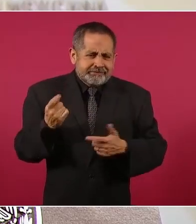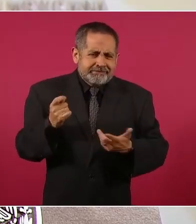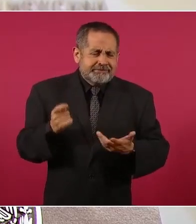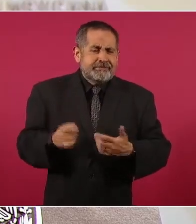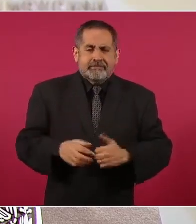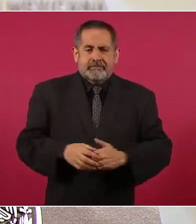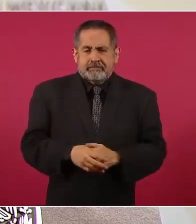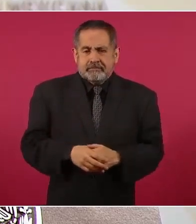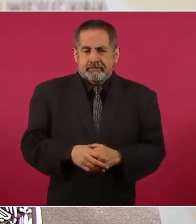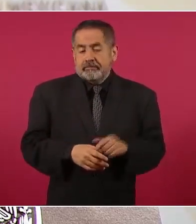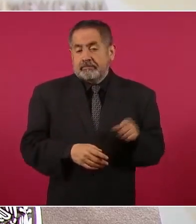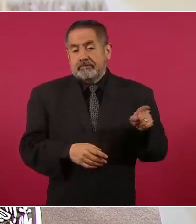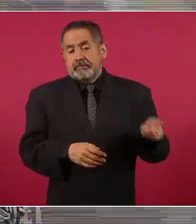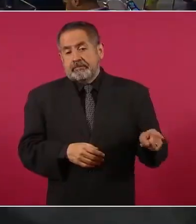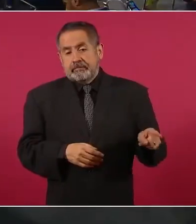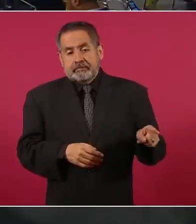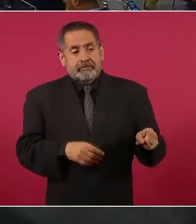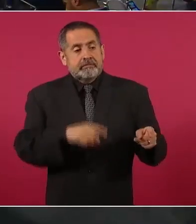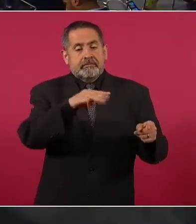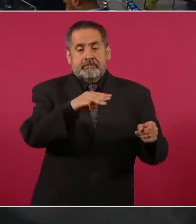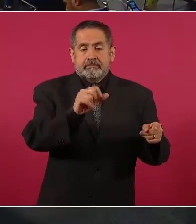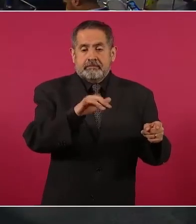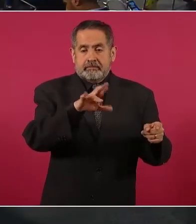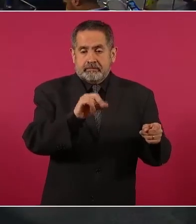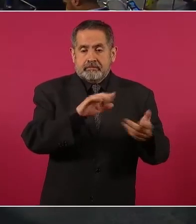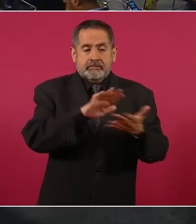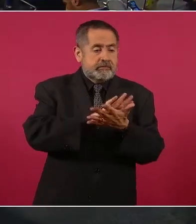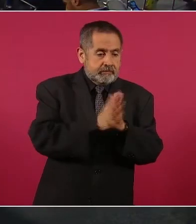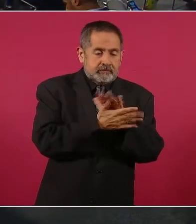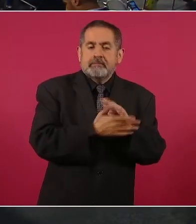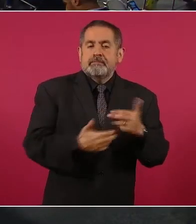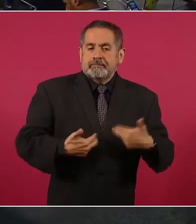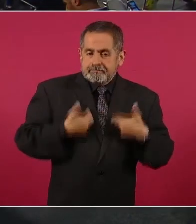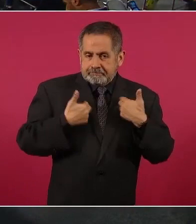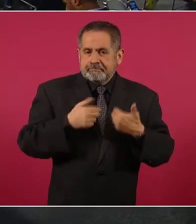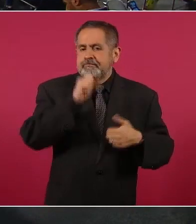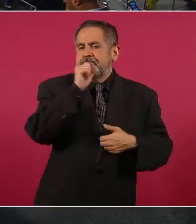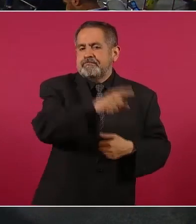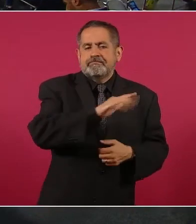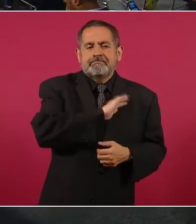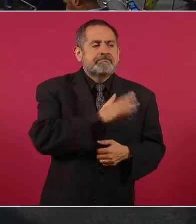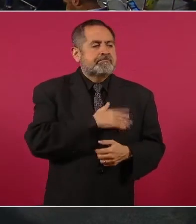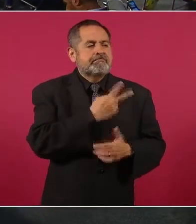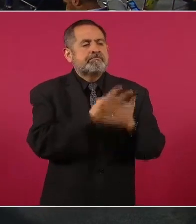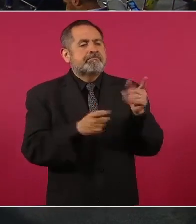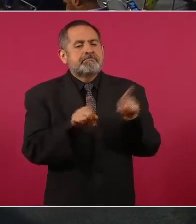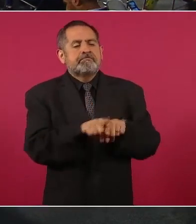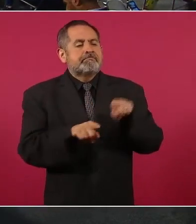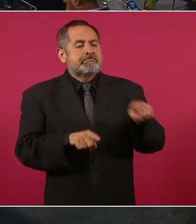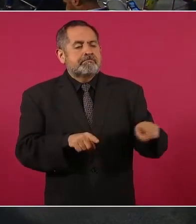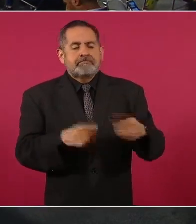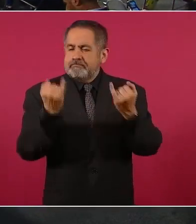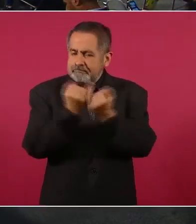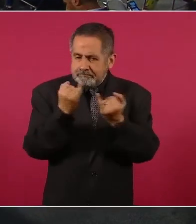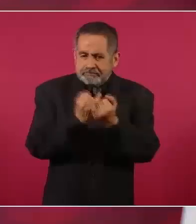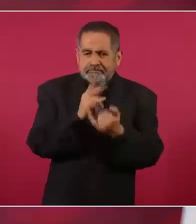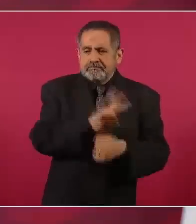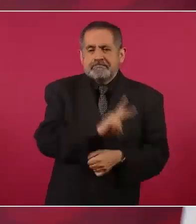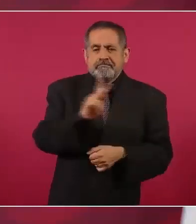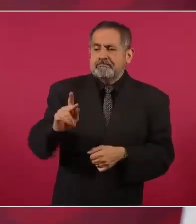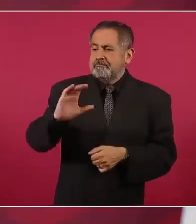Porque allá está Vargas Llosa, también tiene nacionalidad española, ahora igual que Salinas.